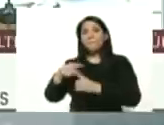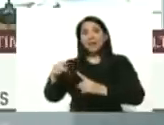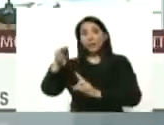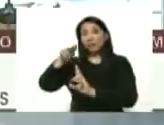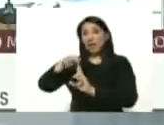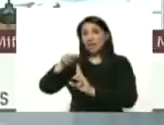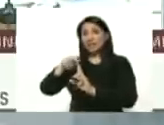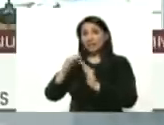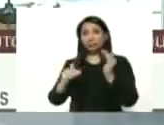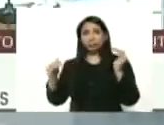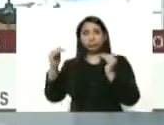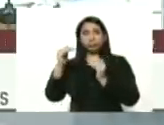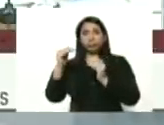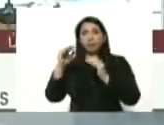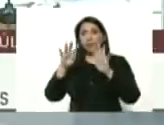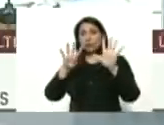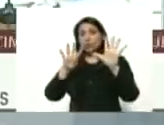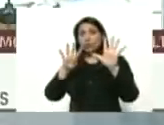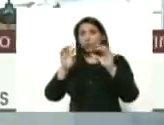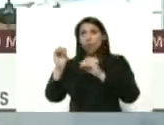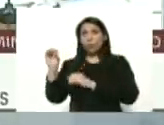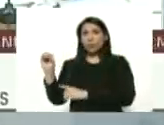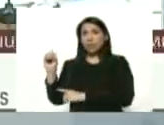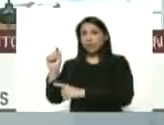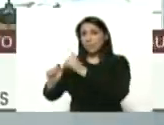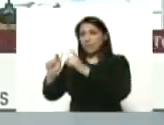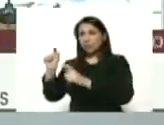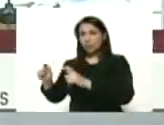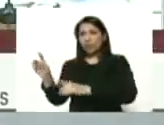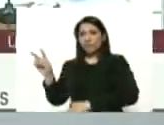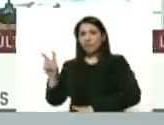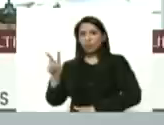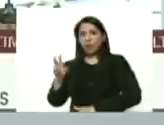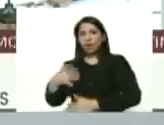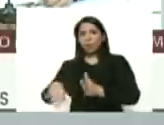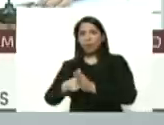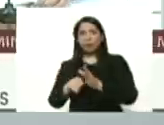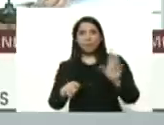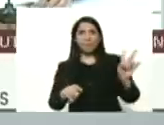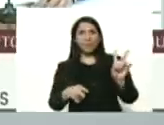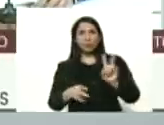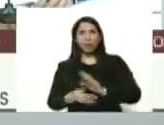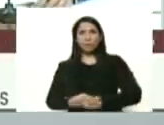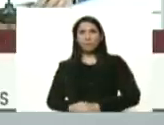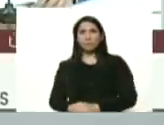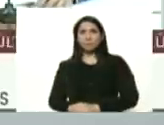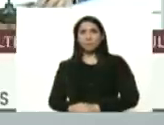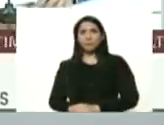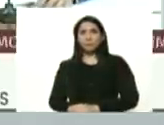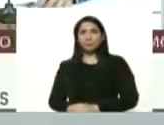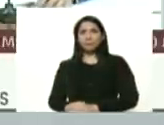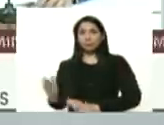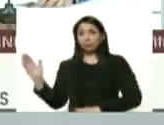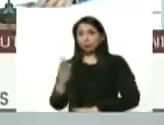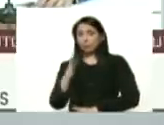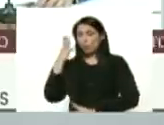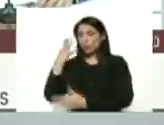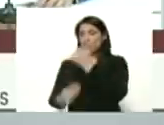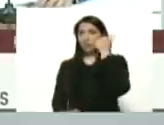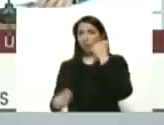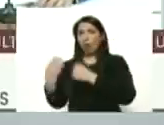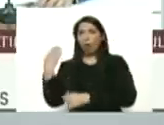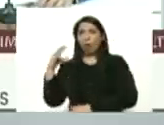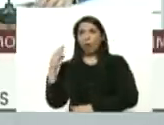de 900 compatriotas con nacionales como lo llaman ustedes que regresan huyendo de Colombia